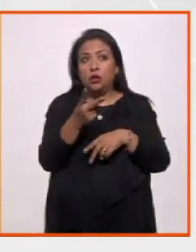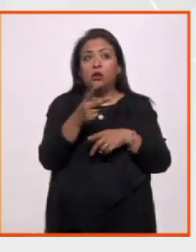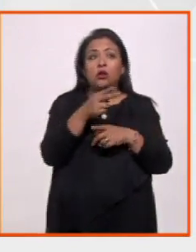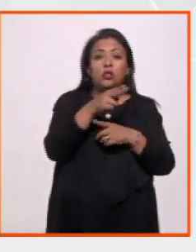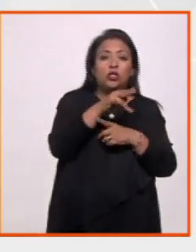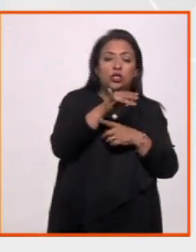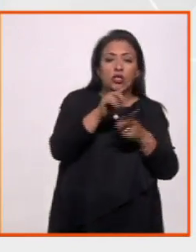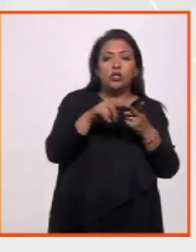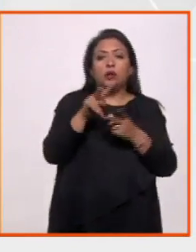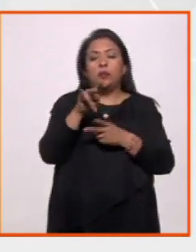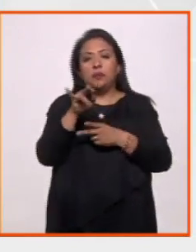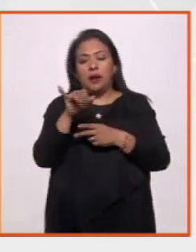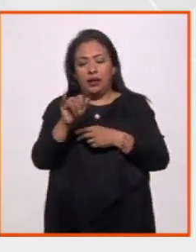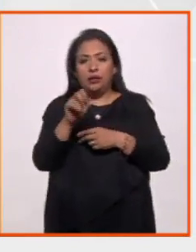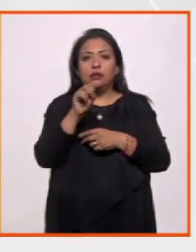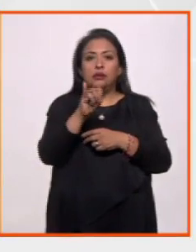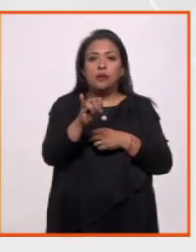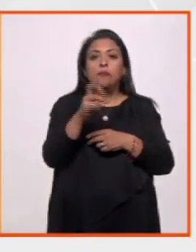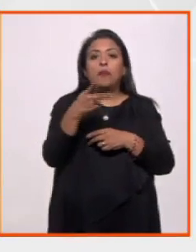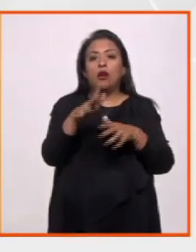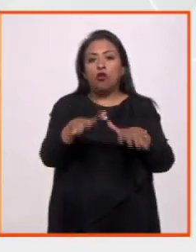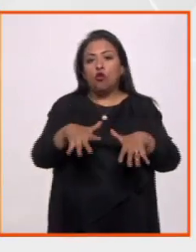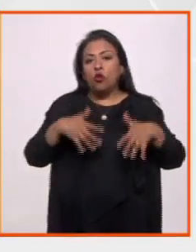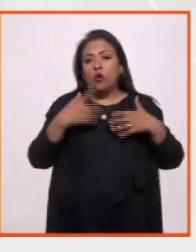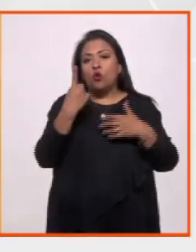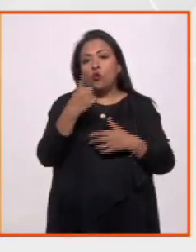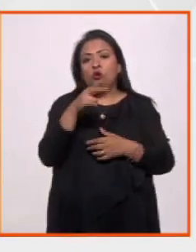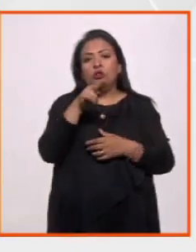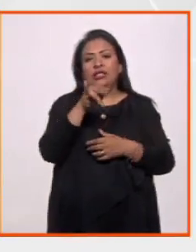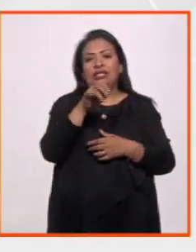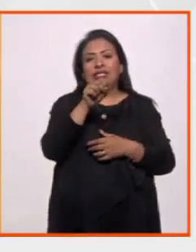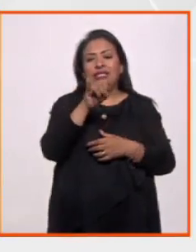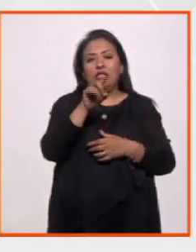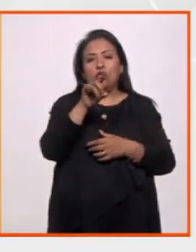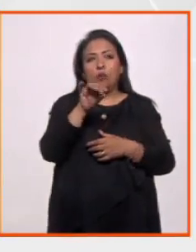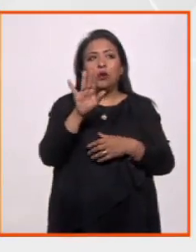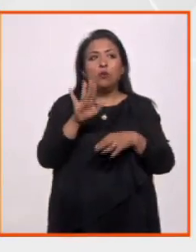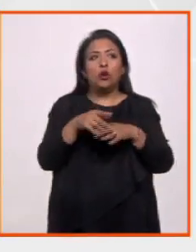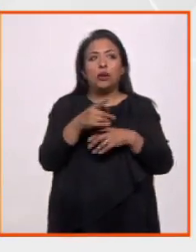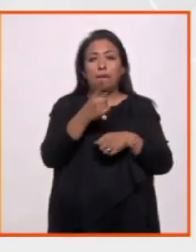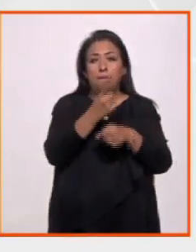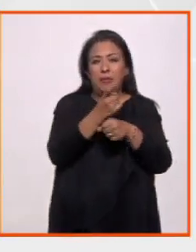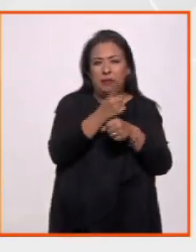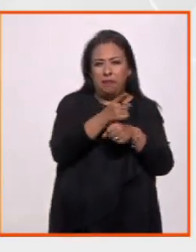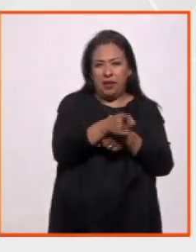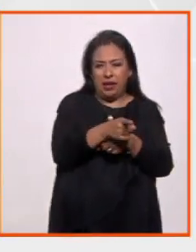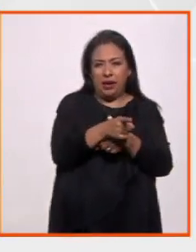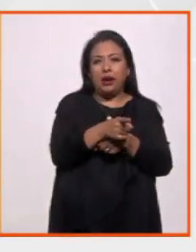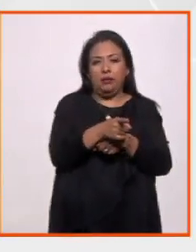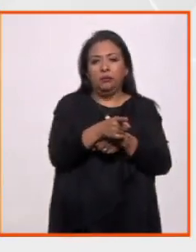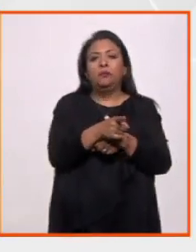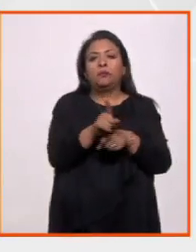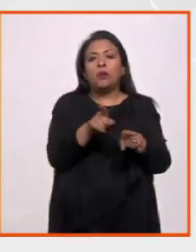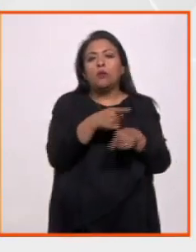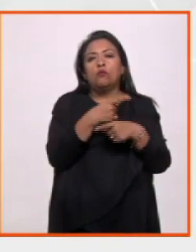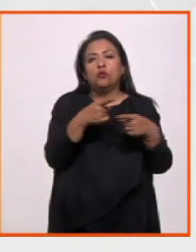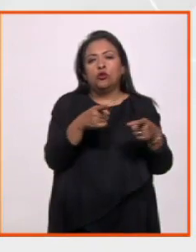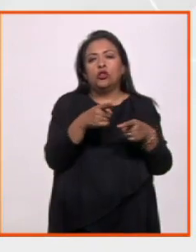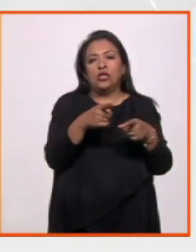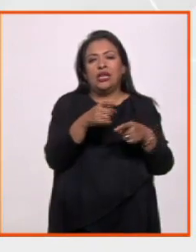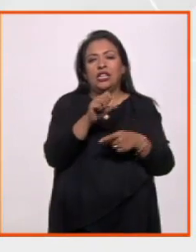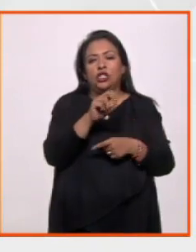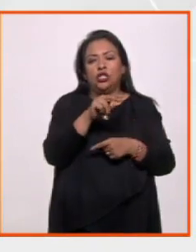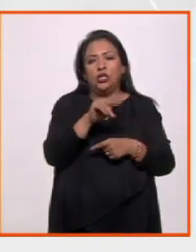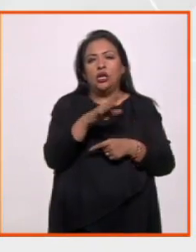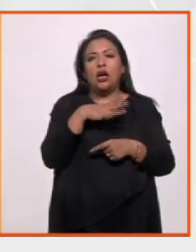Schnicke y Vivaldi. Aunque el espectáculo se llama solamente Nisi Dominus. porque las dos obras, la primera obra de la música de Schnicke